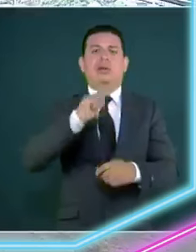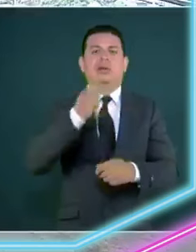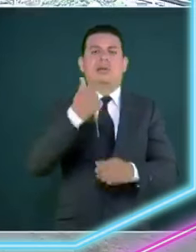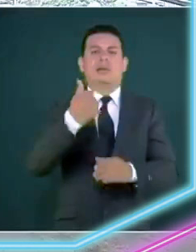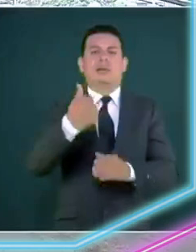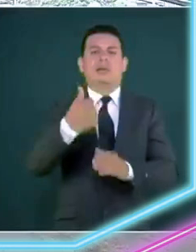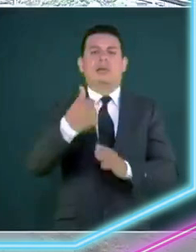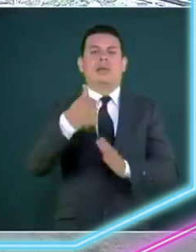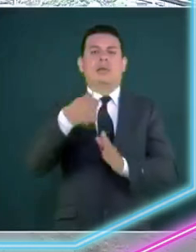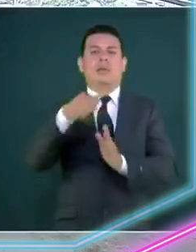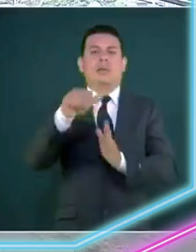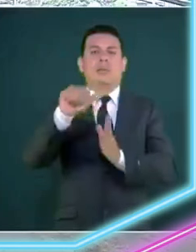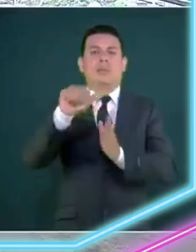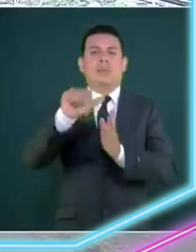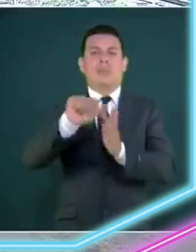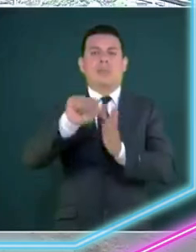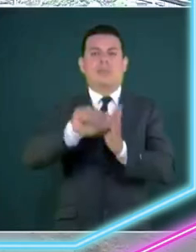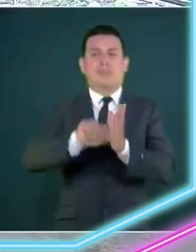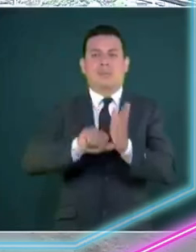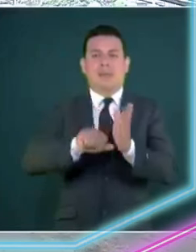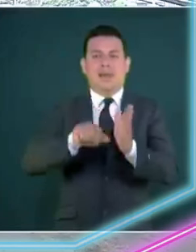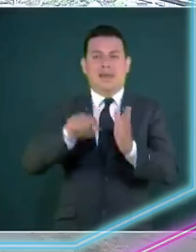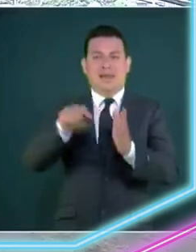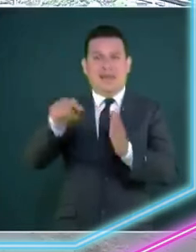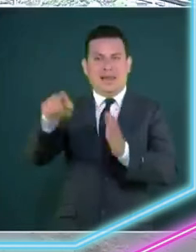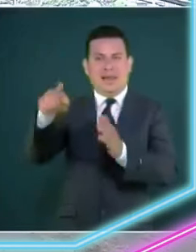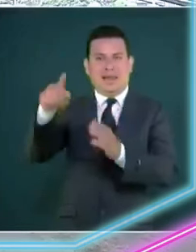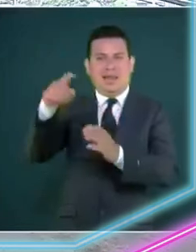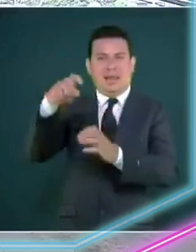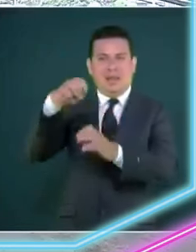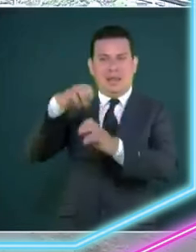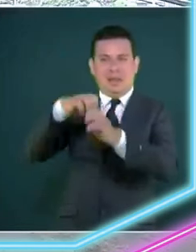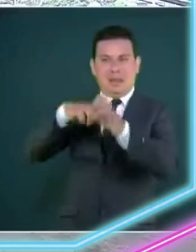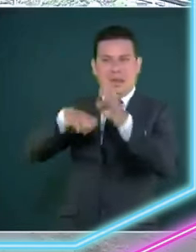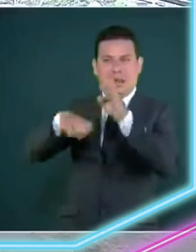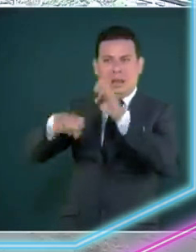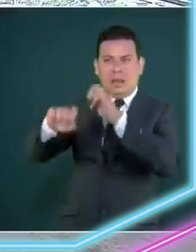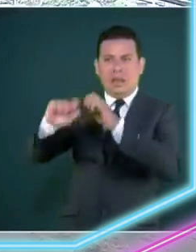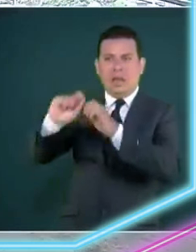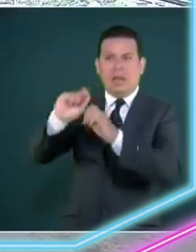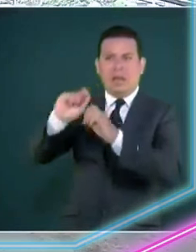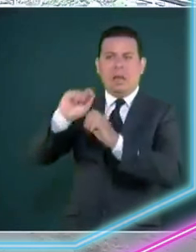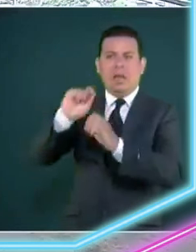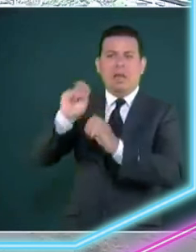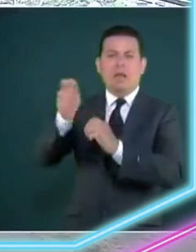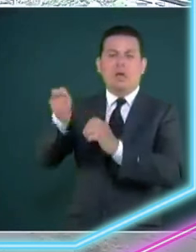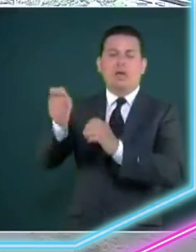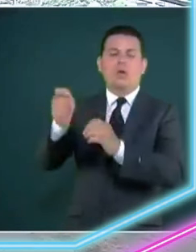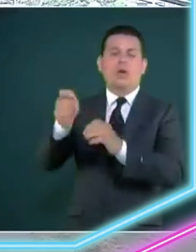dinero los migrantes no son como dice aquí estoy leyendo comentarios más cáncer para méxico